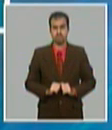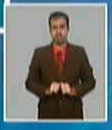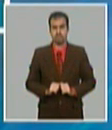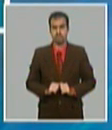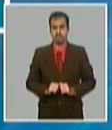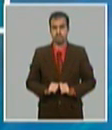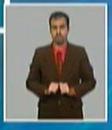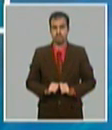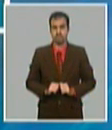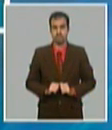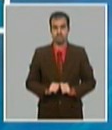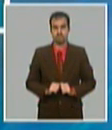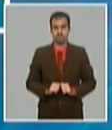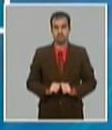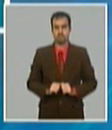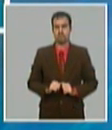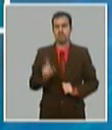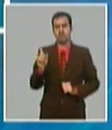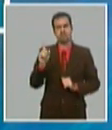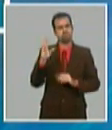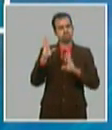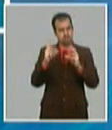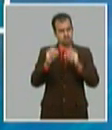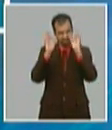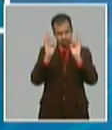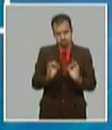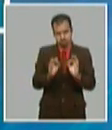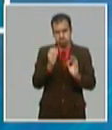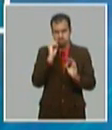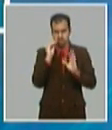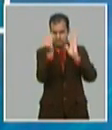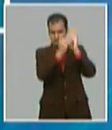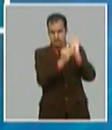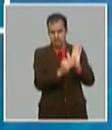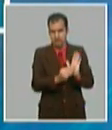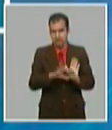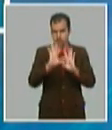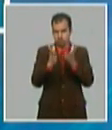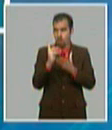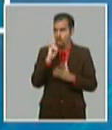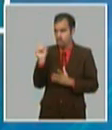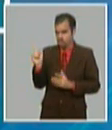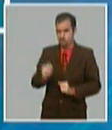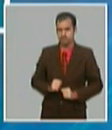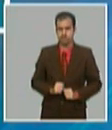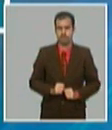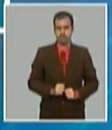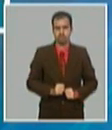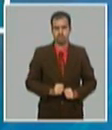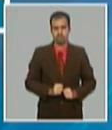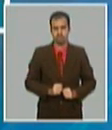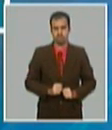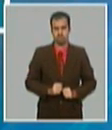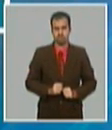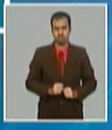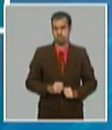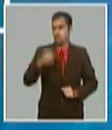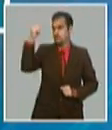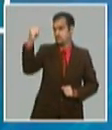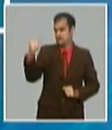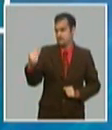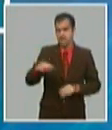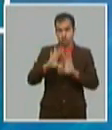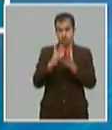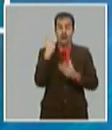o menos. Pero aquí el análisis lo hemos hecho en cantidades físicas. Fíjense que todos los principales rubros de exportación del país para el próximo